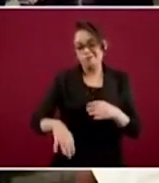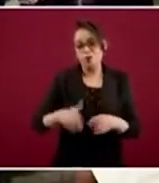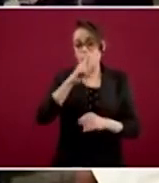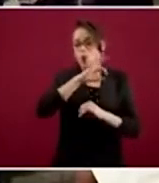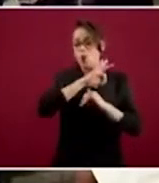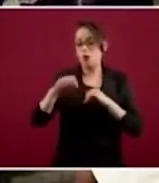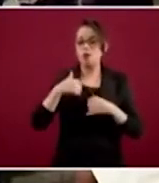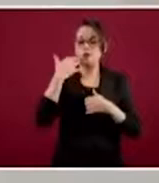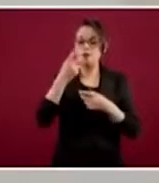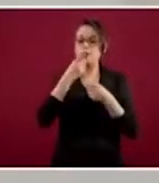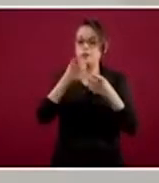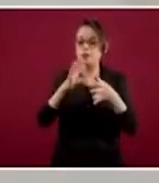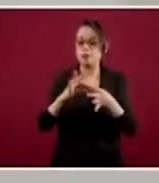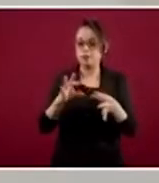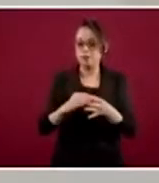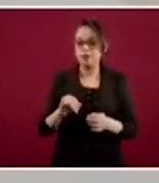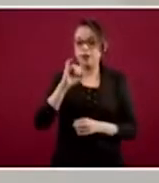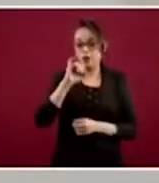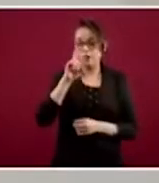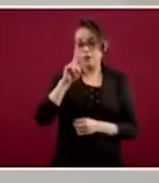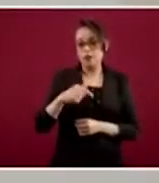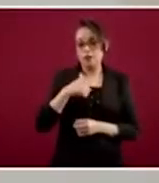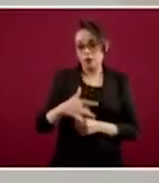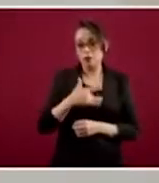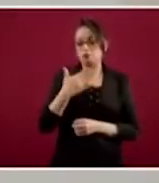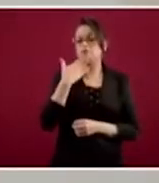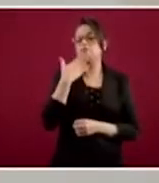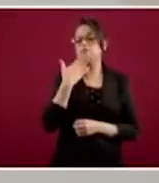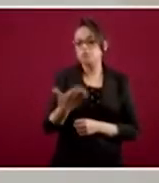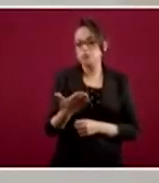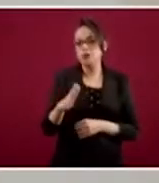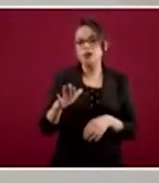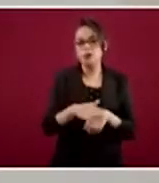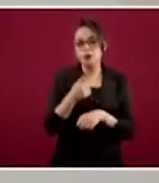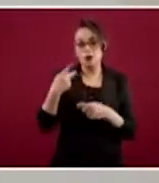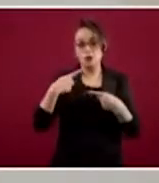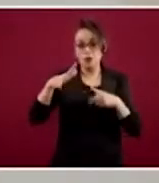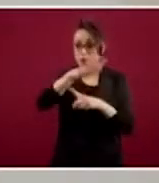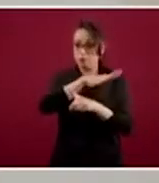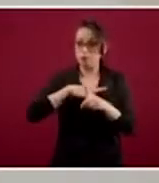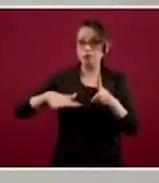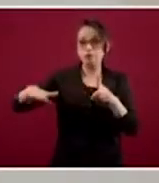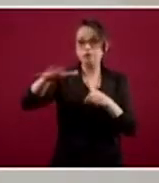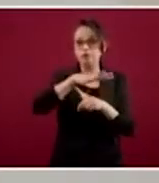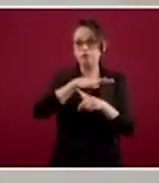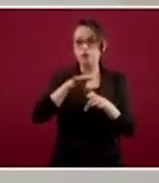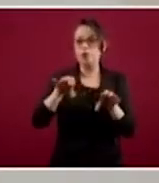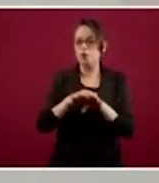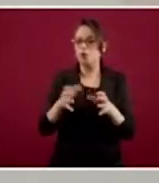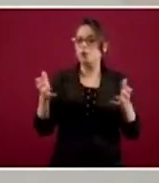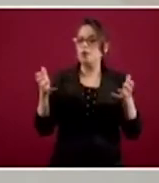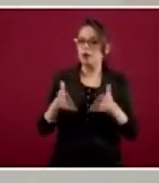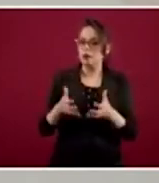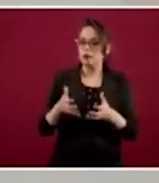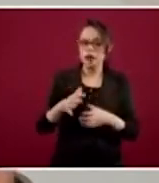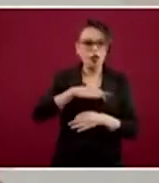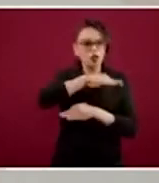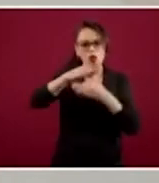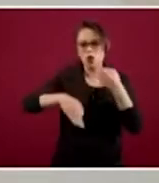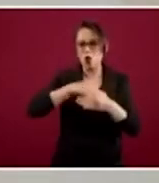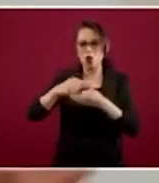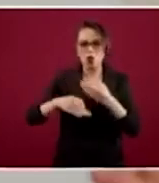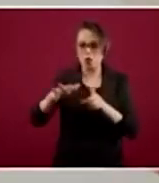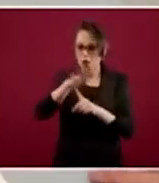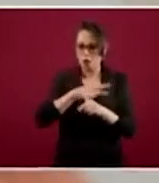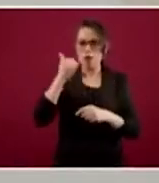sí, sí me siento satisfecho de la respuesta social de todos los sectores público, social y privado ante